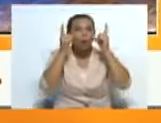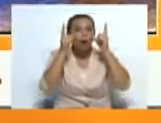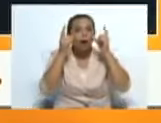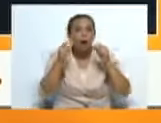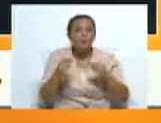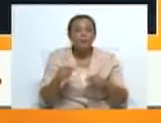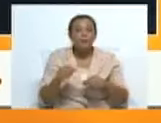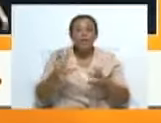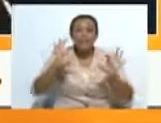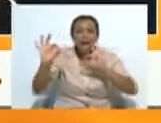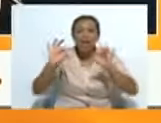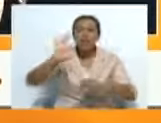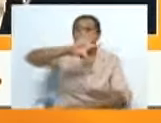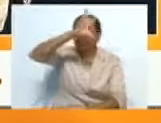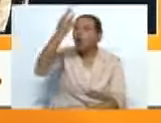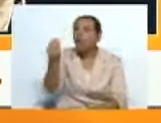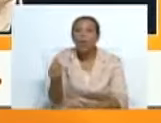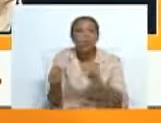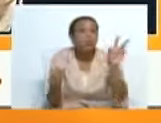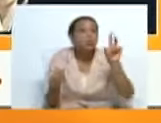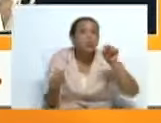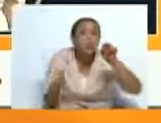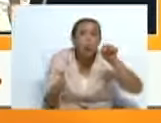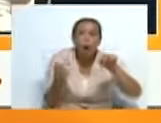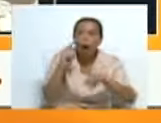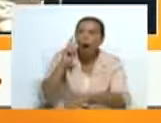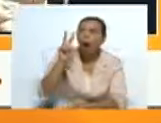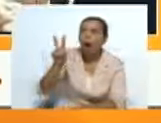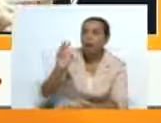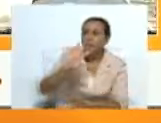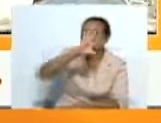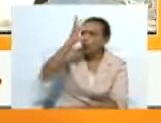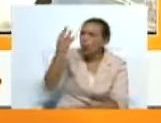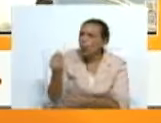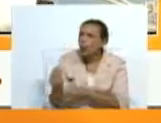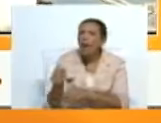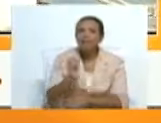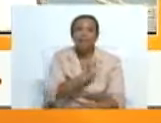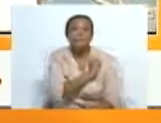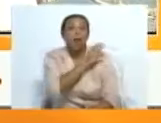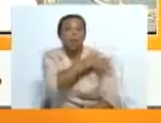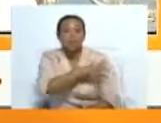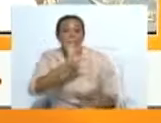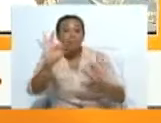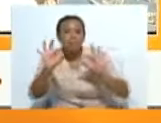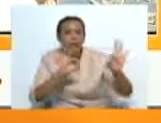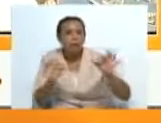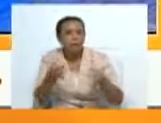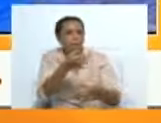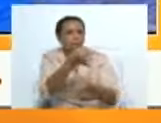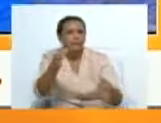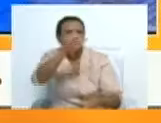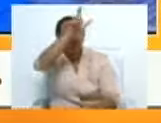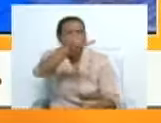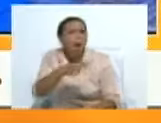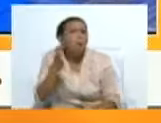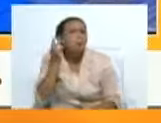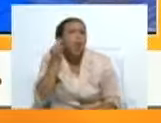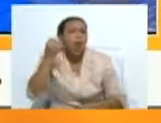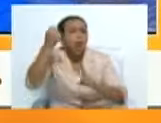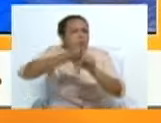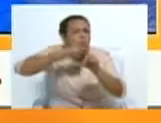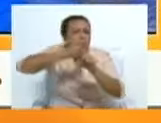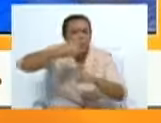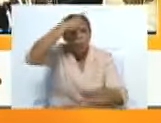sudafricano que nunca había disfrutado antes. Descubrí el teatro de Palestina con una excelente actriz y luchadora